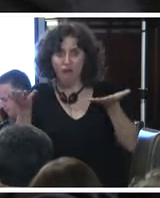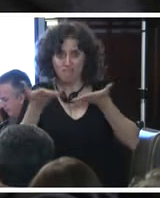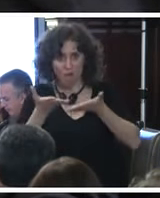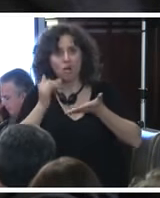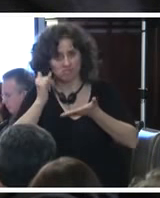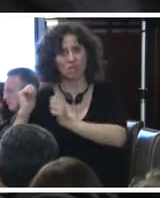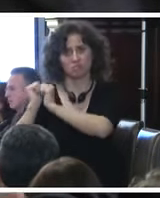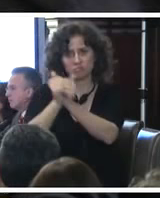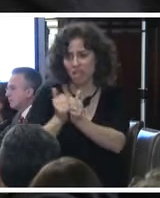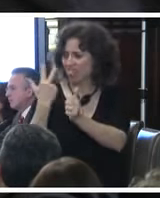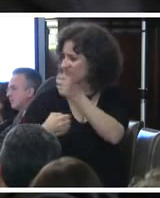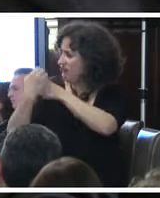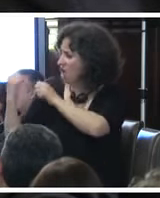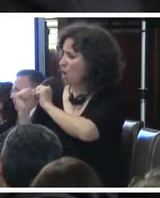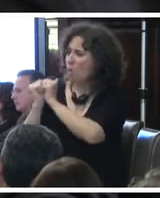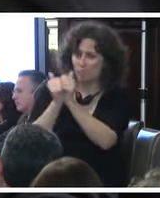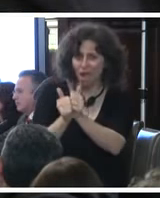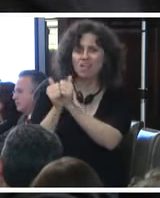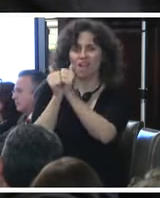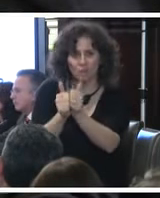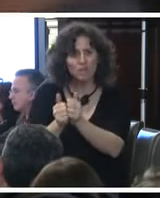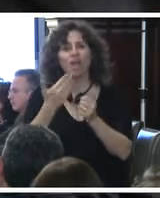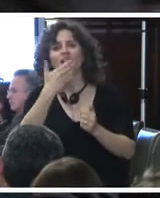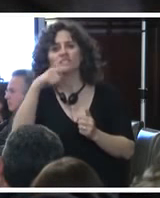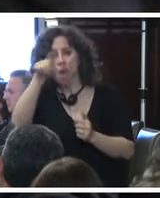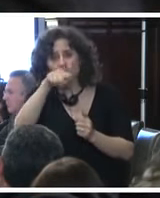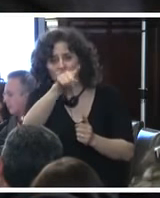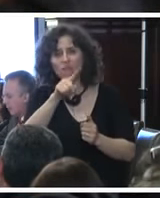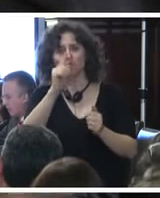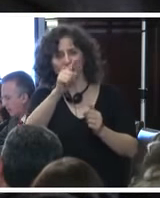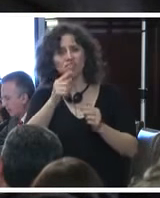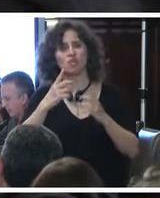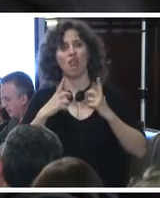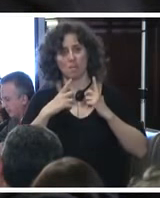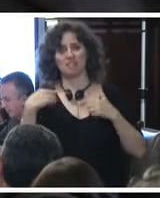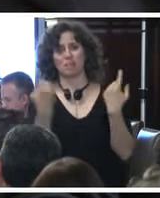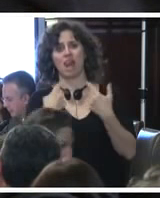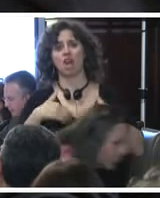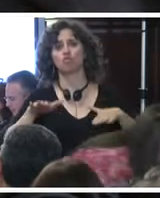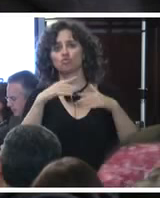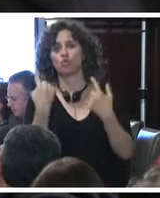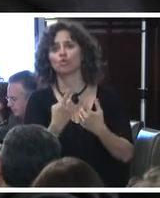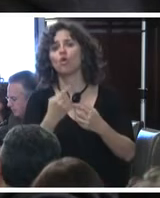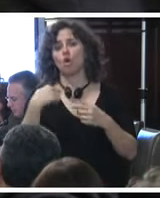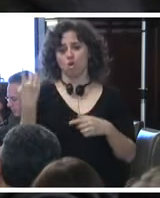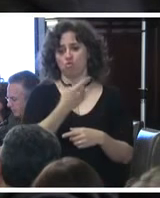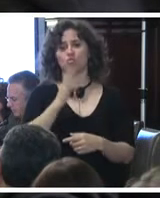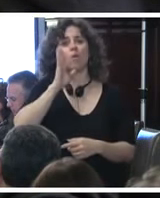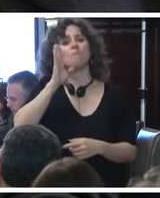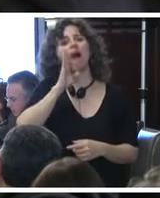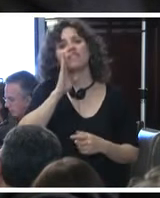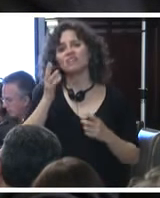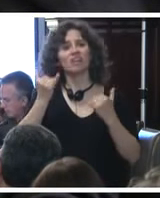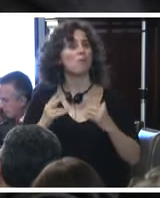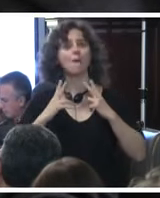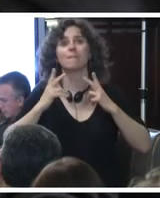durante estos tres años. Porque gracias a ustedes y ustedes son la esperanza de nosotros como madre, de